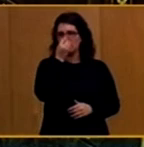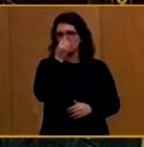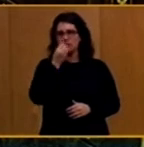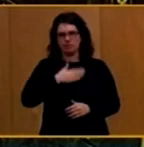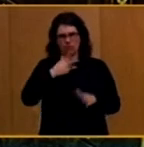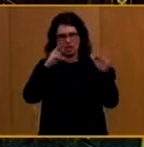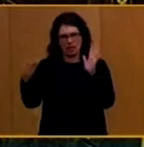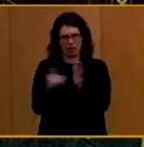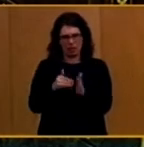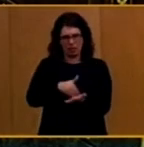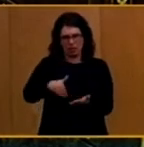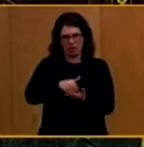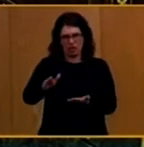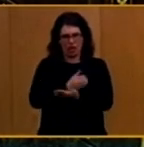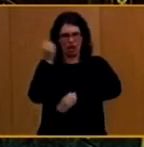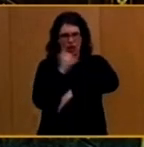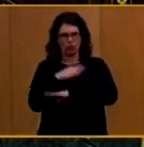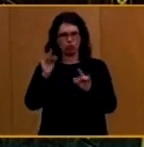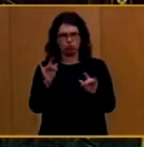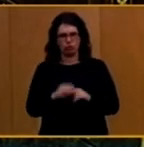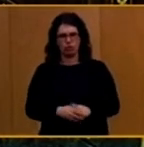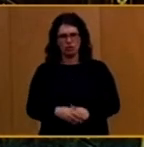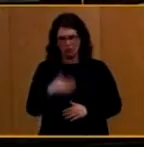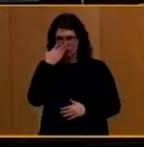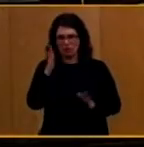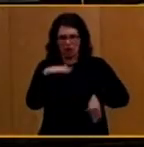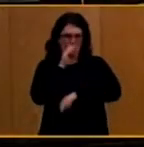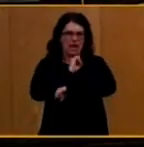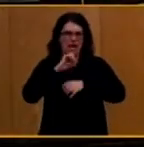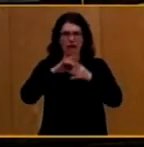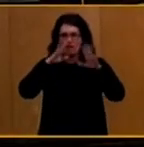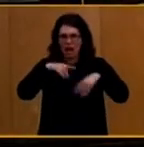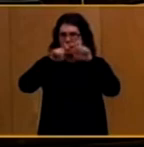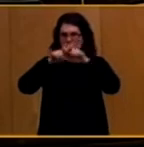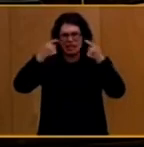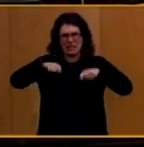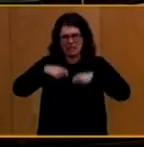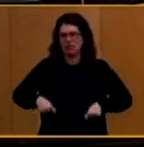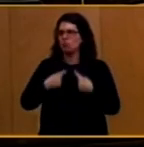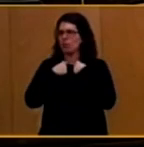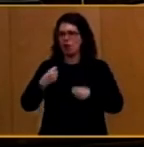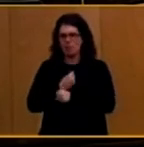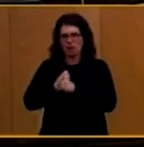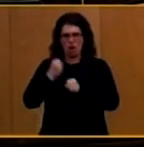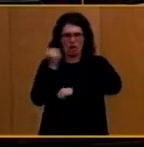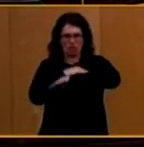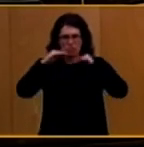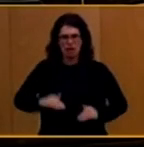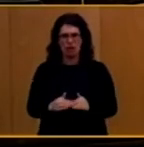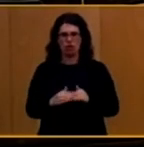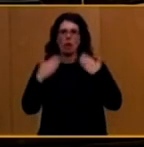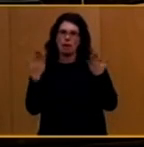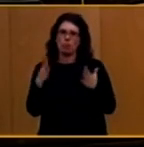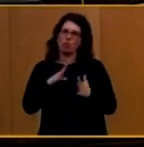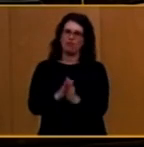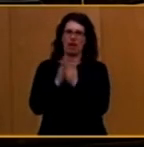recaudación. Ha estallado la burbuja, se han cerrado empresas, hemos perdido empleo, ha habido menos ingresos. Pero no me niegue usted que no es